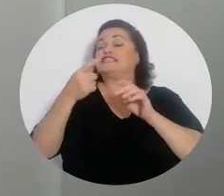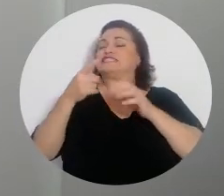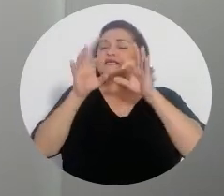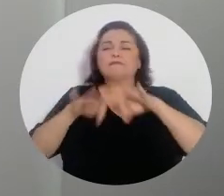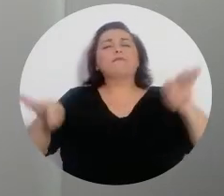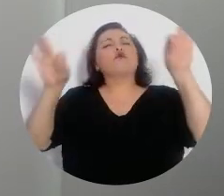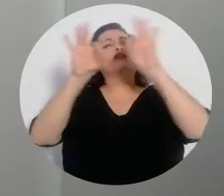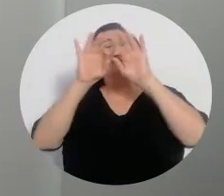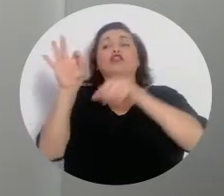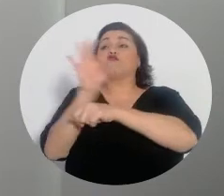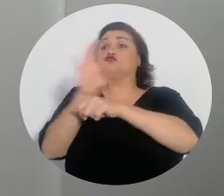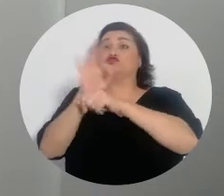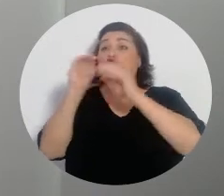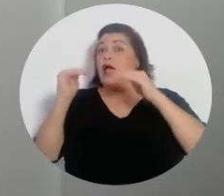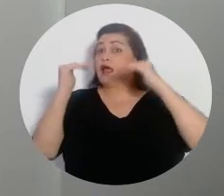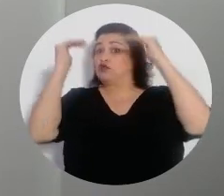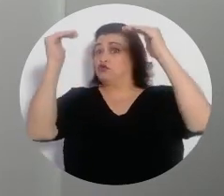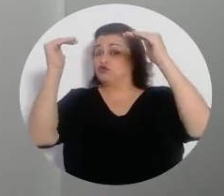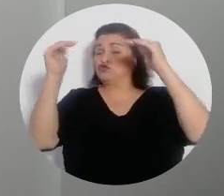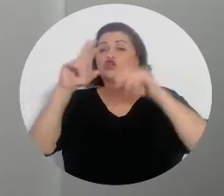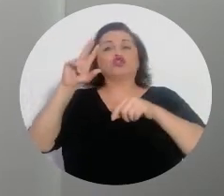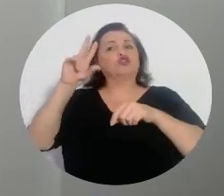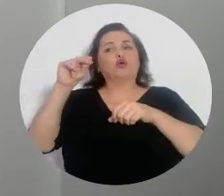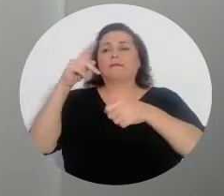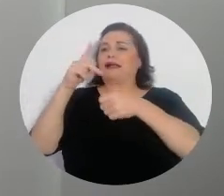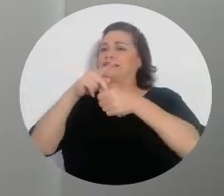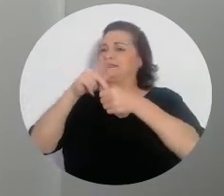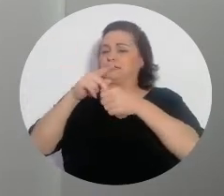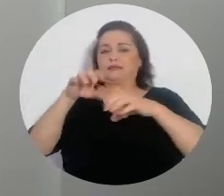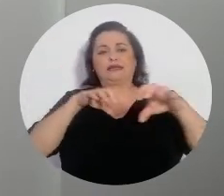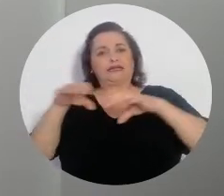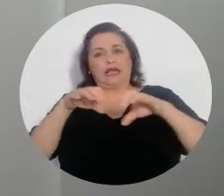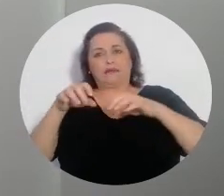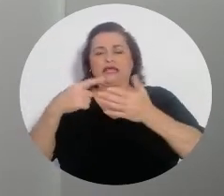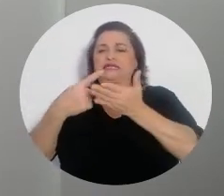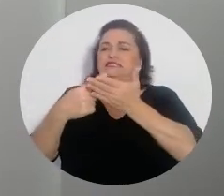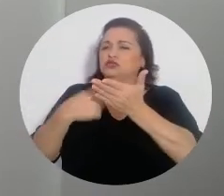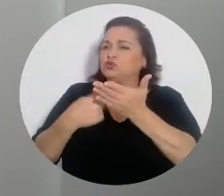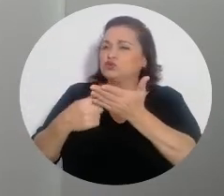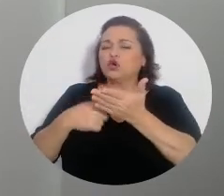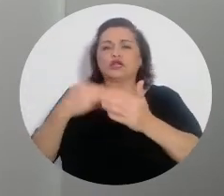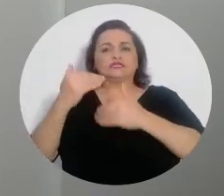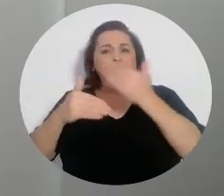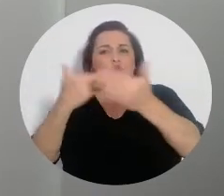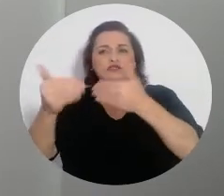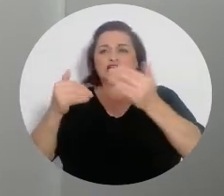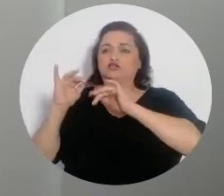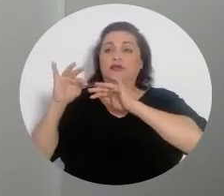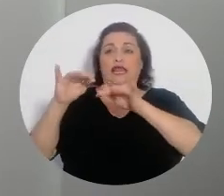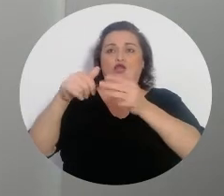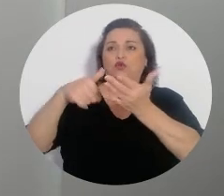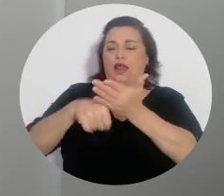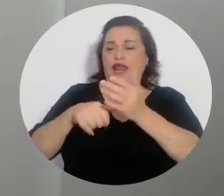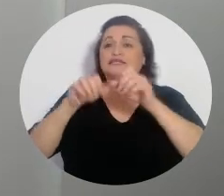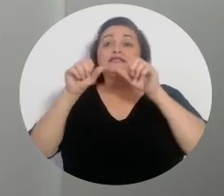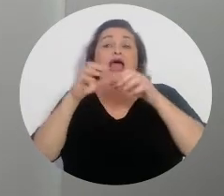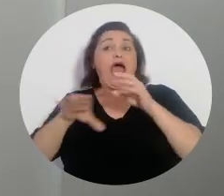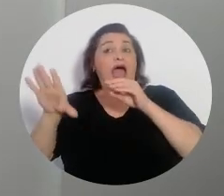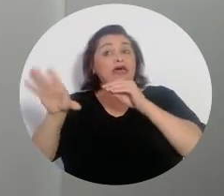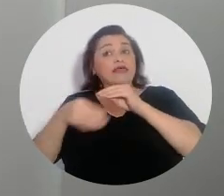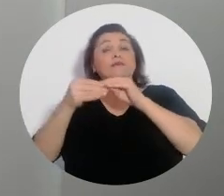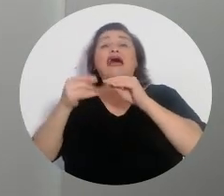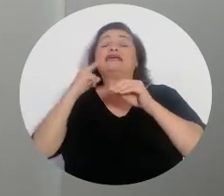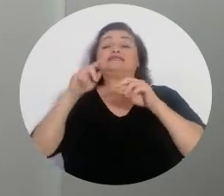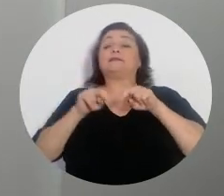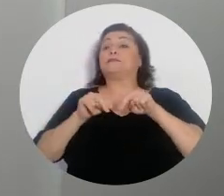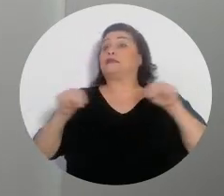funcionarios de alto rango del Estado no participen de las dinámicas o discusiones de los procesos electorales. Además, la